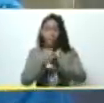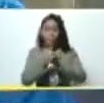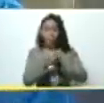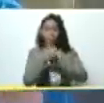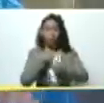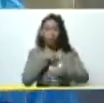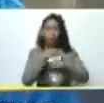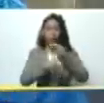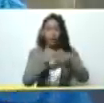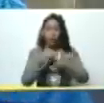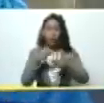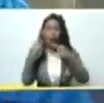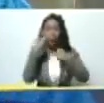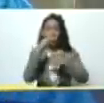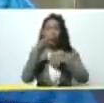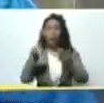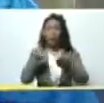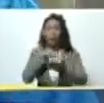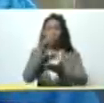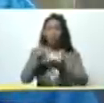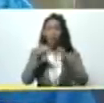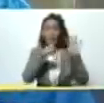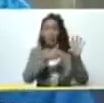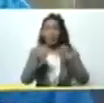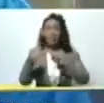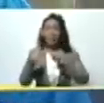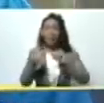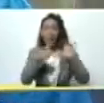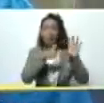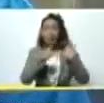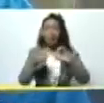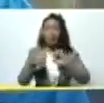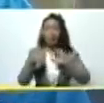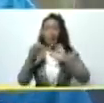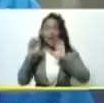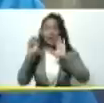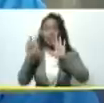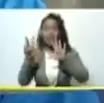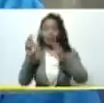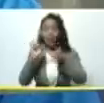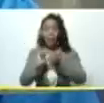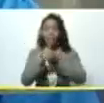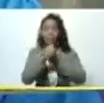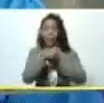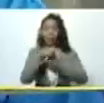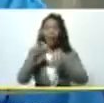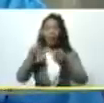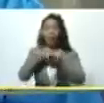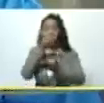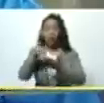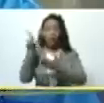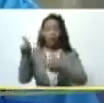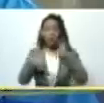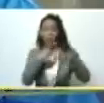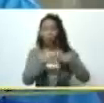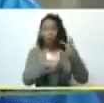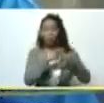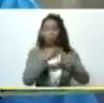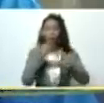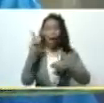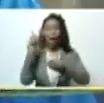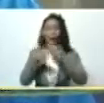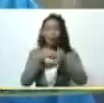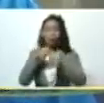hemos hecho a nivel nacional más de 60 67 variedades de papas nacionales se están produciendo en sustrato gelatinoso